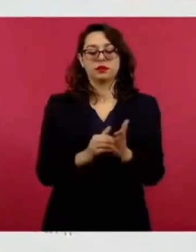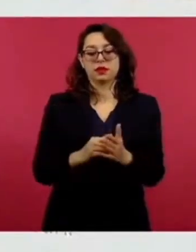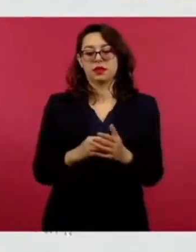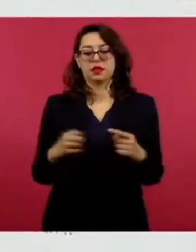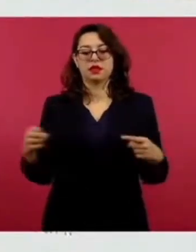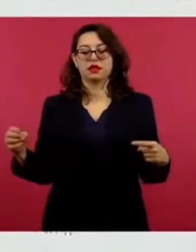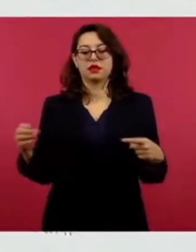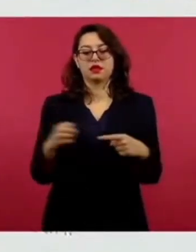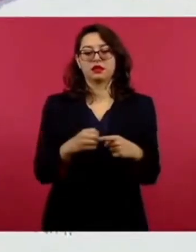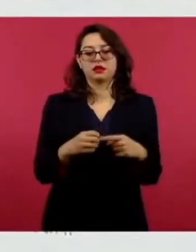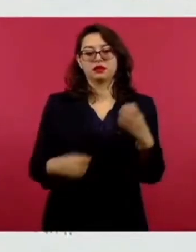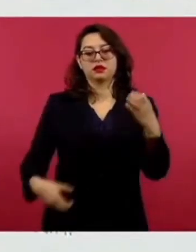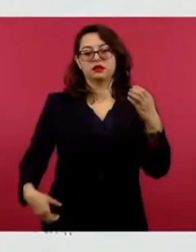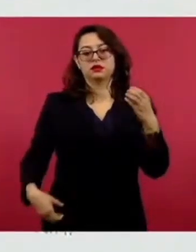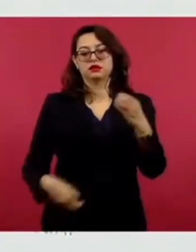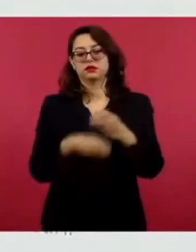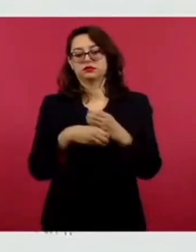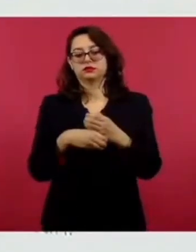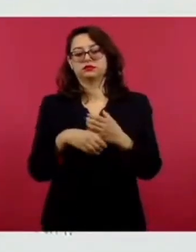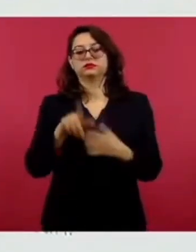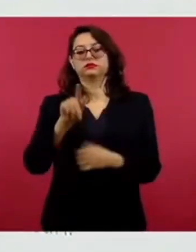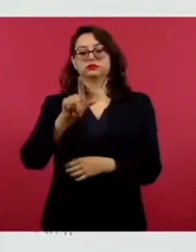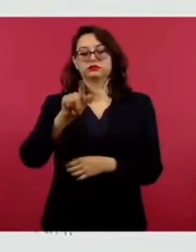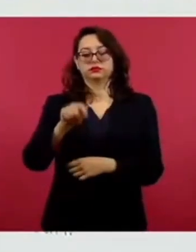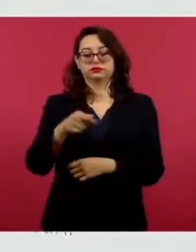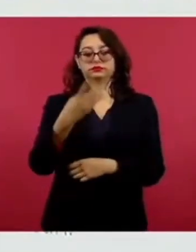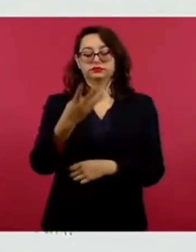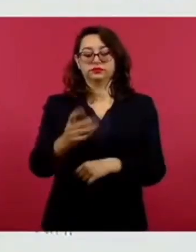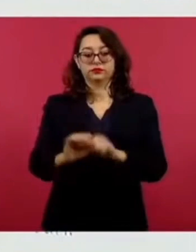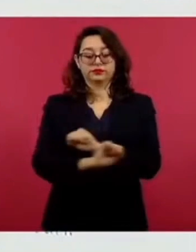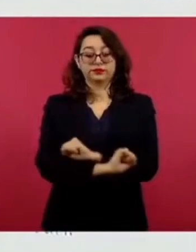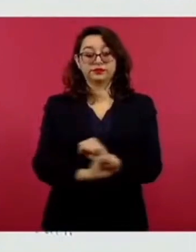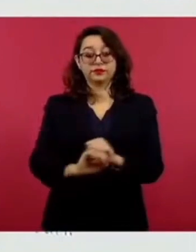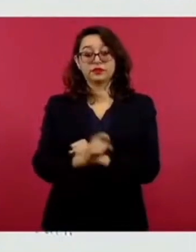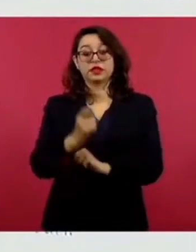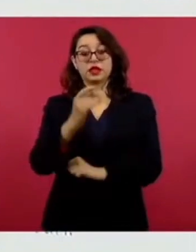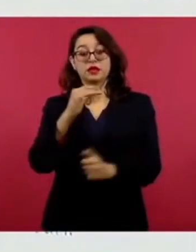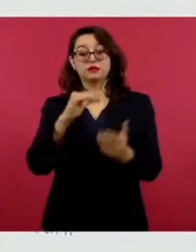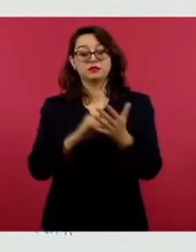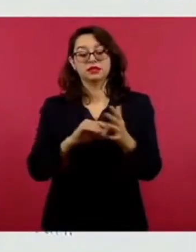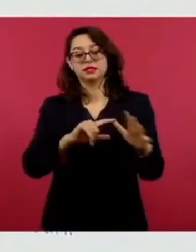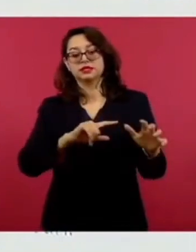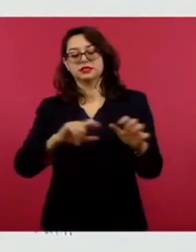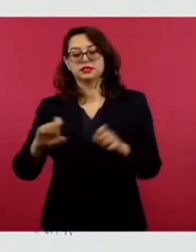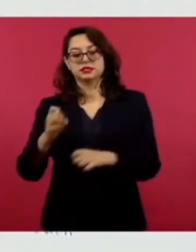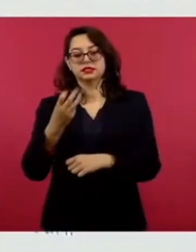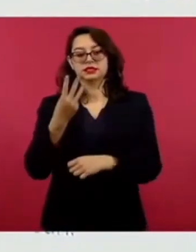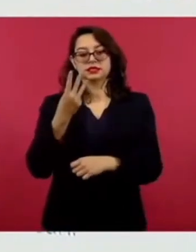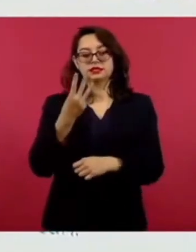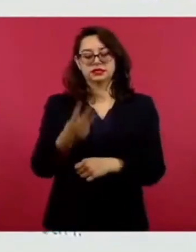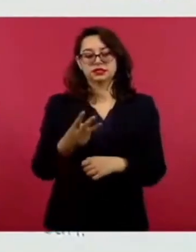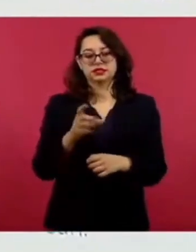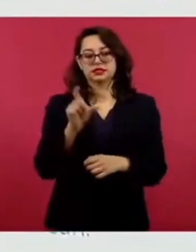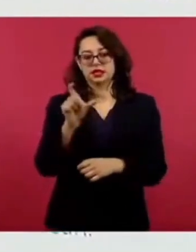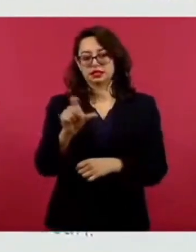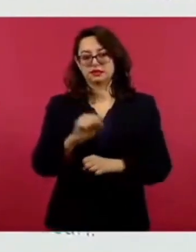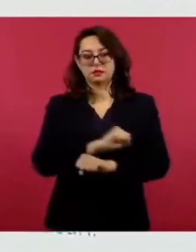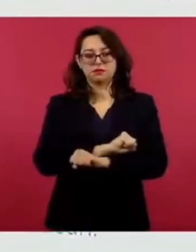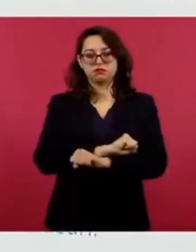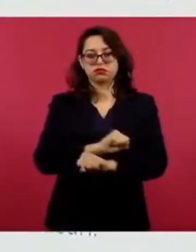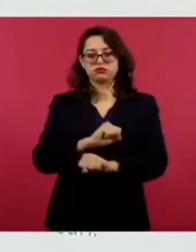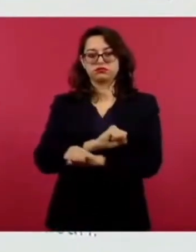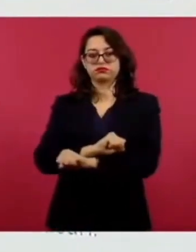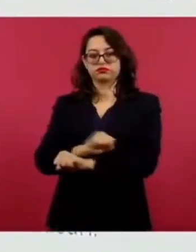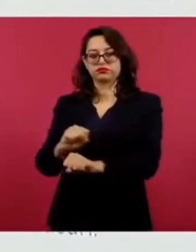.095 cargadores, 74 granadas, 1.703 cápsulas detonantes, estopines